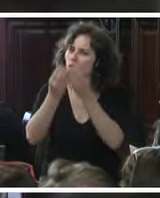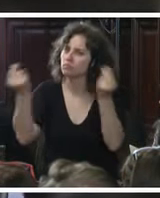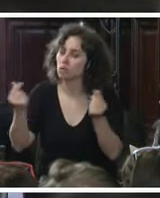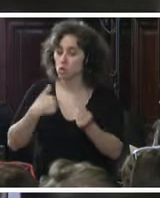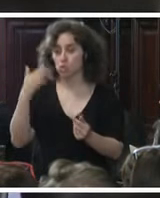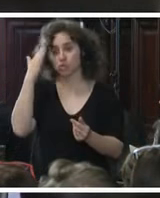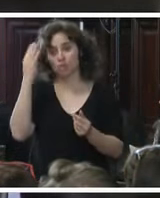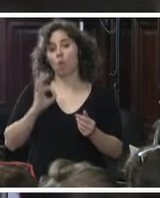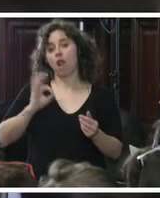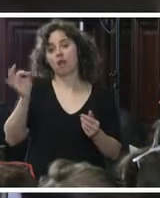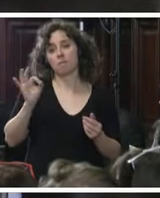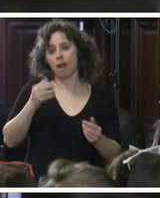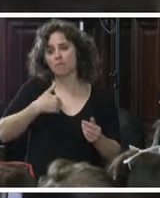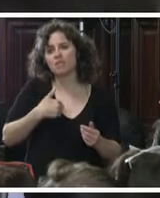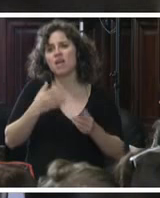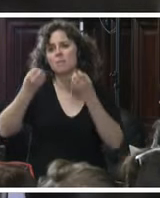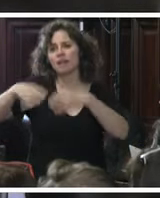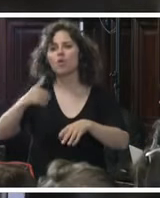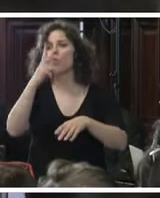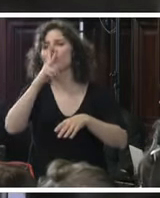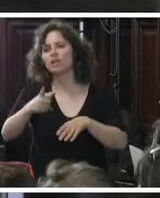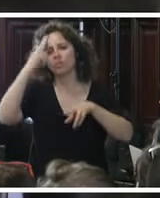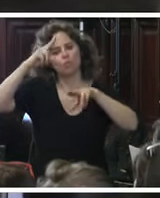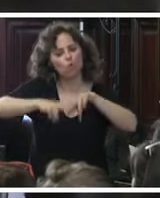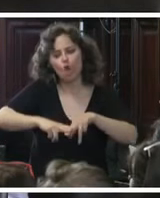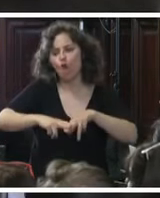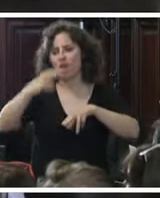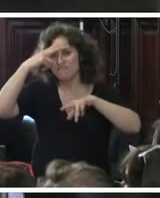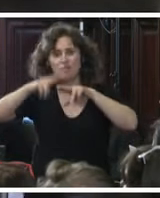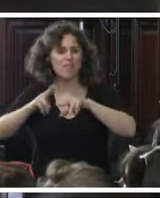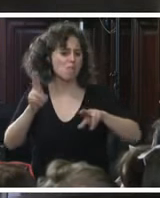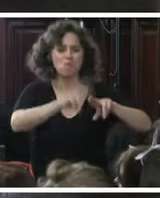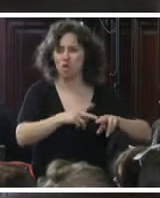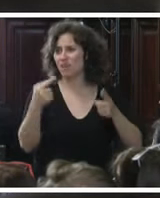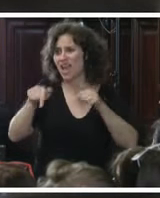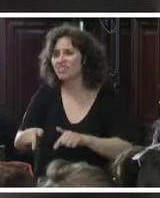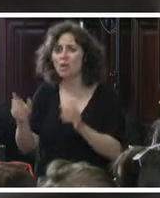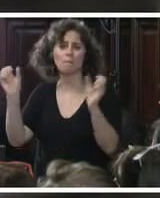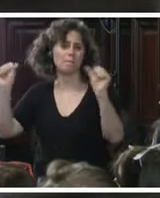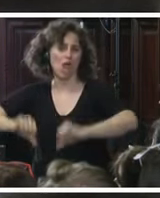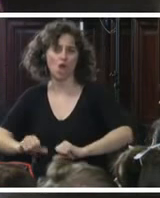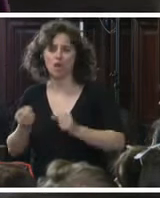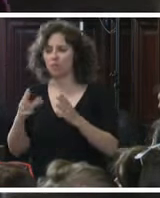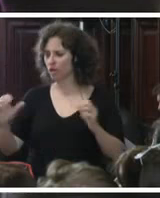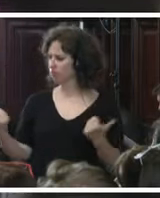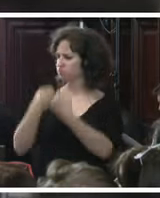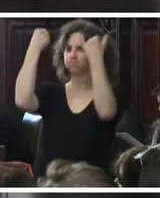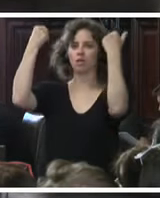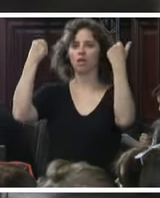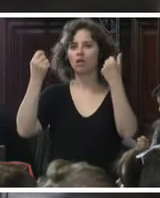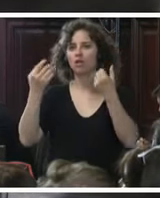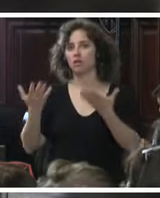hermana mía perdió un hijo por una enfermedad pero esto es peor porque es tan súbito etcétera